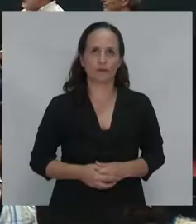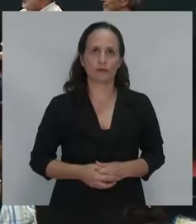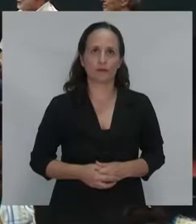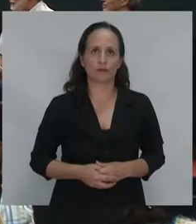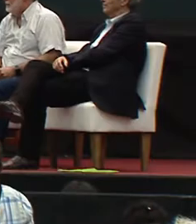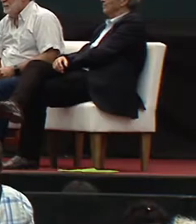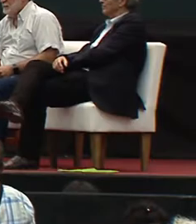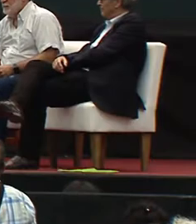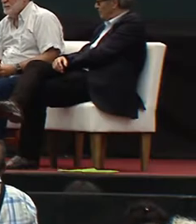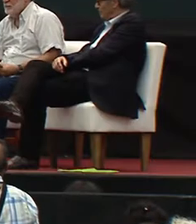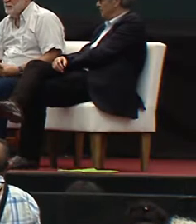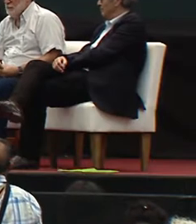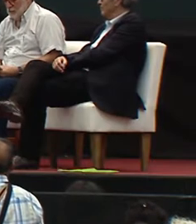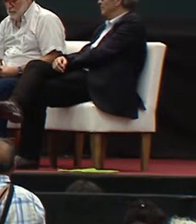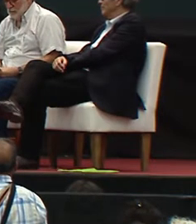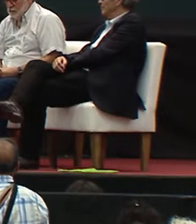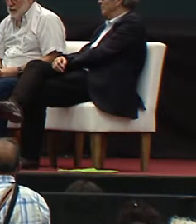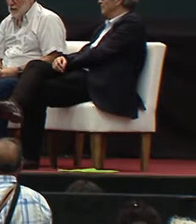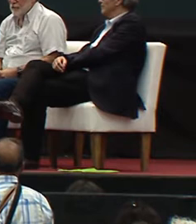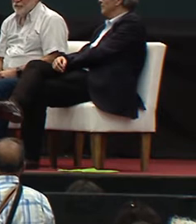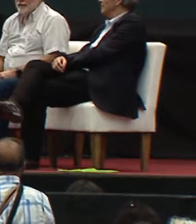and finally Arnaldo Bosco con ustedes